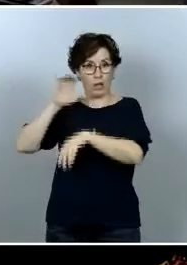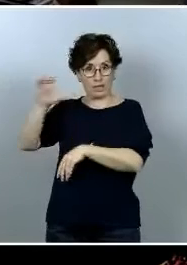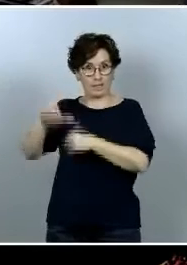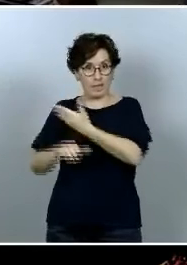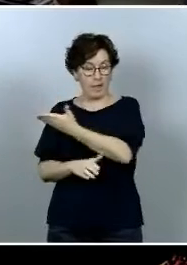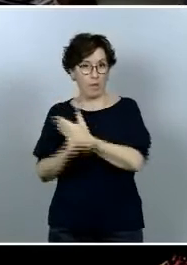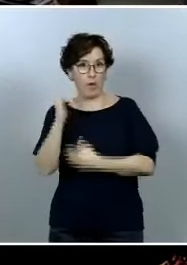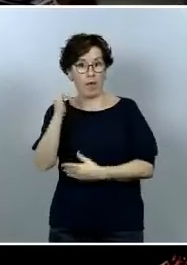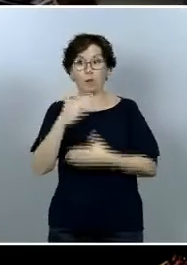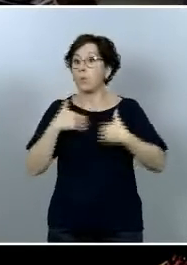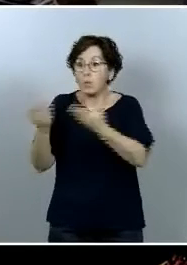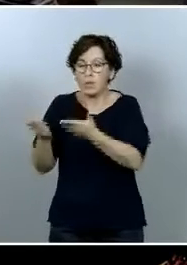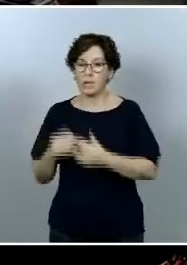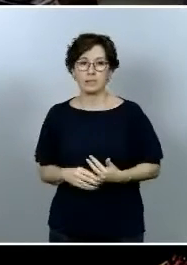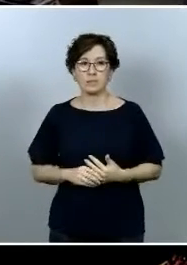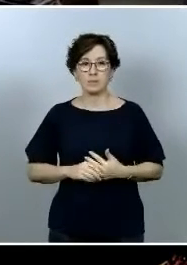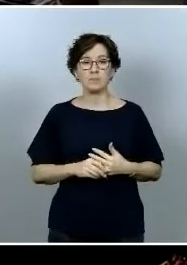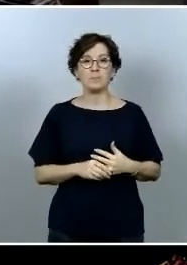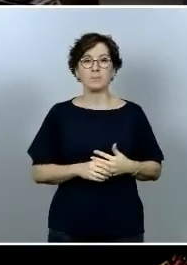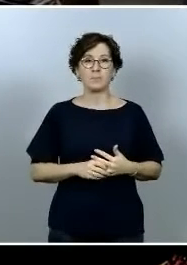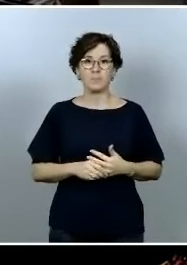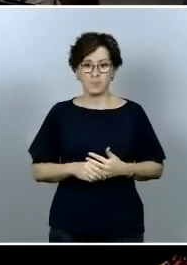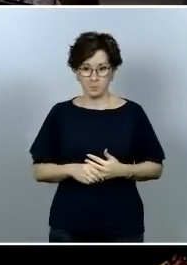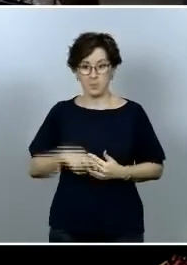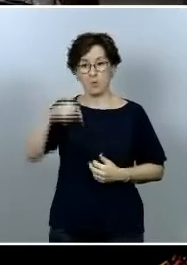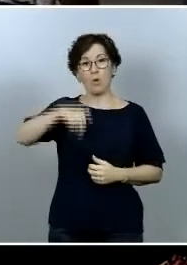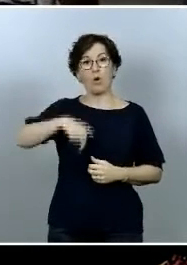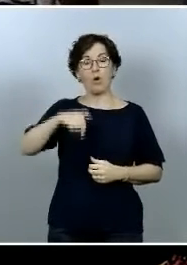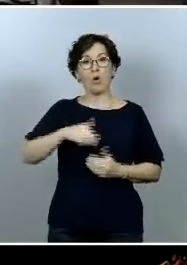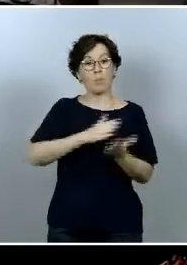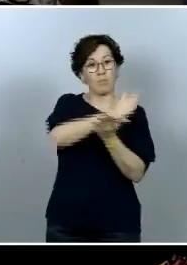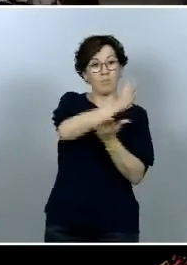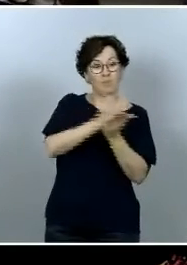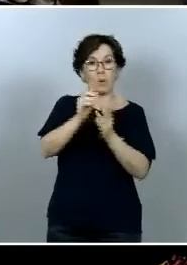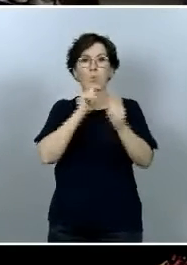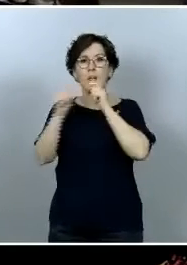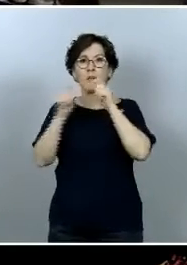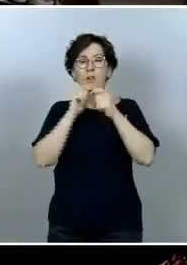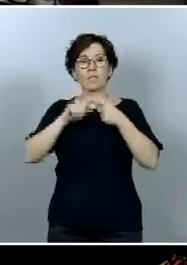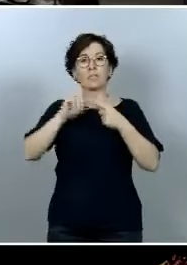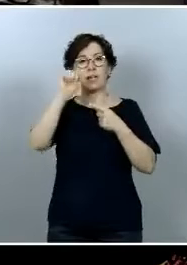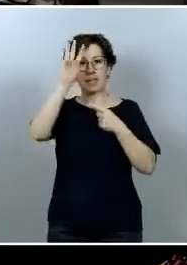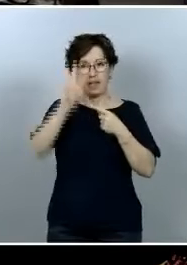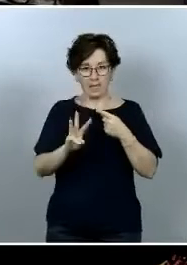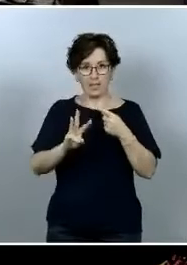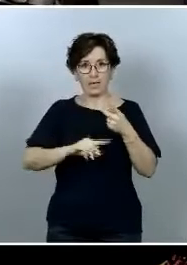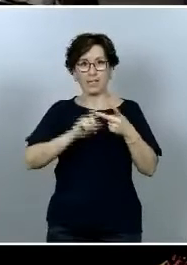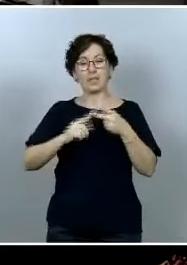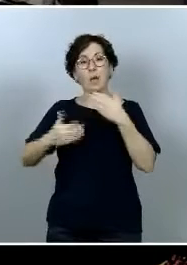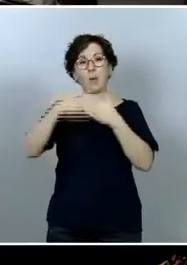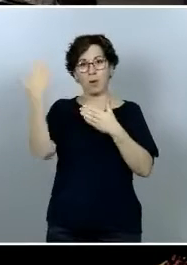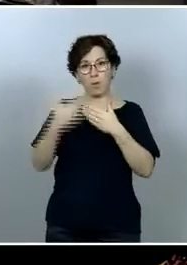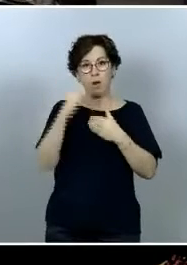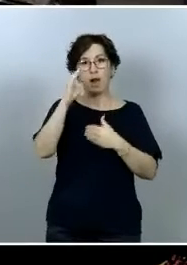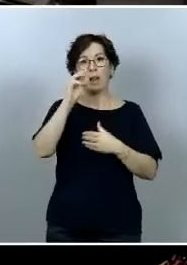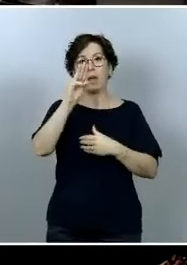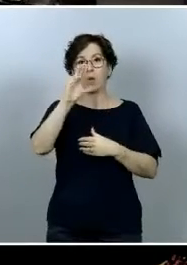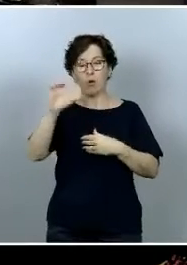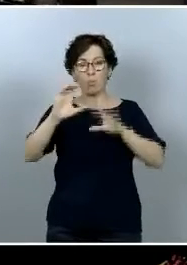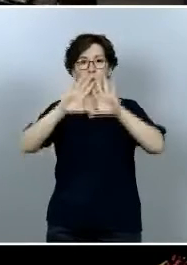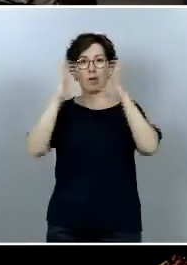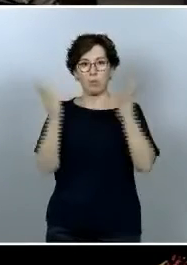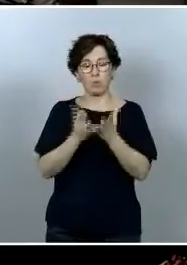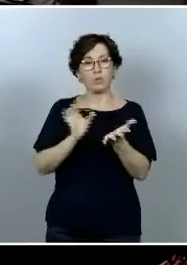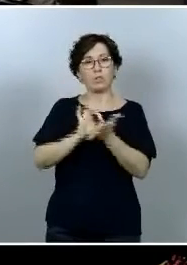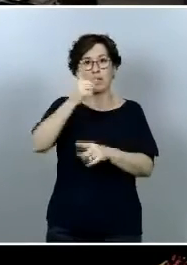cuando quieras Miguel Ángel muy bien hoy el grupo de medios y periodistas lo componen Antena 3 Noticias La Vanguardia COPE El Mundo Servimedia